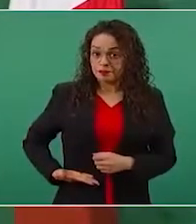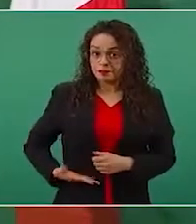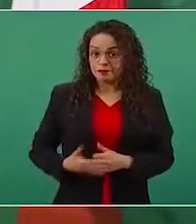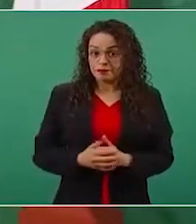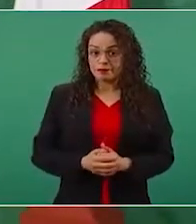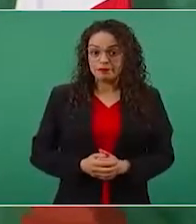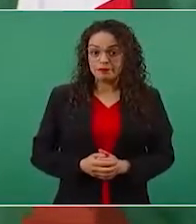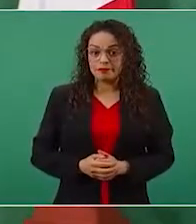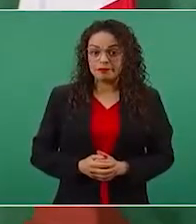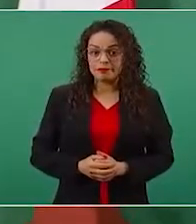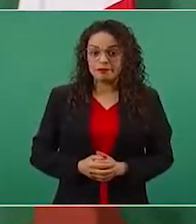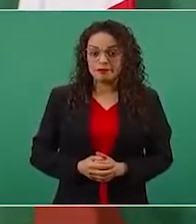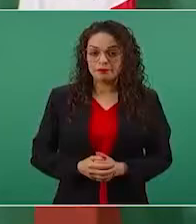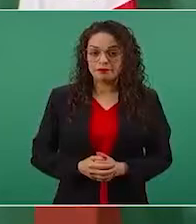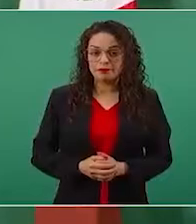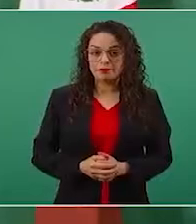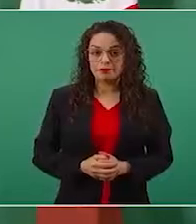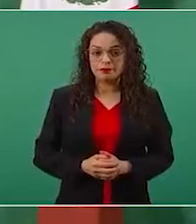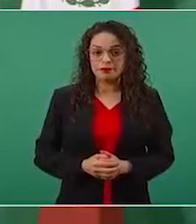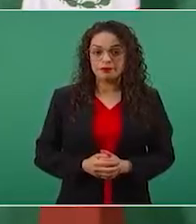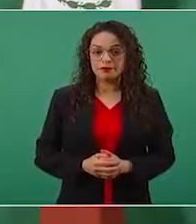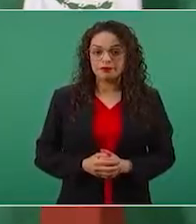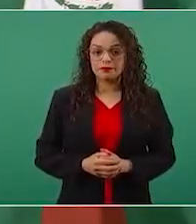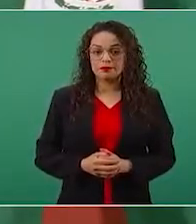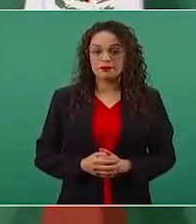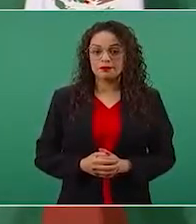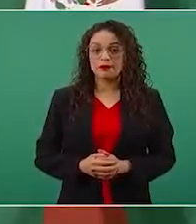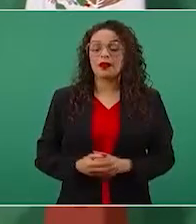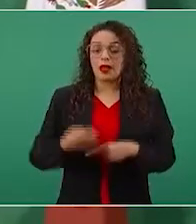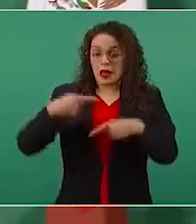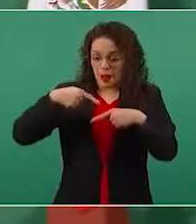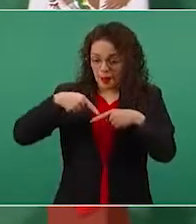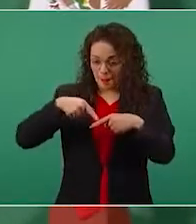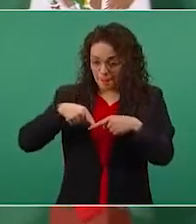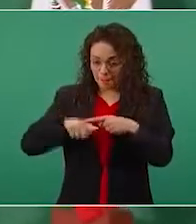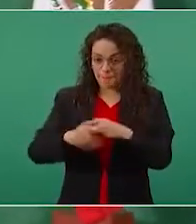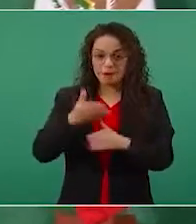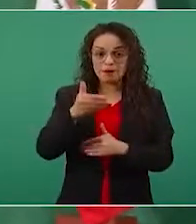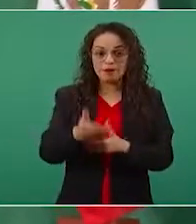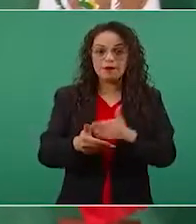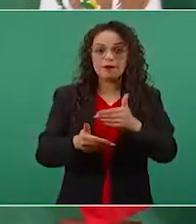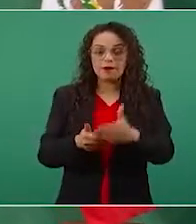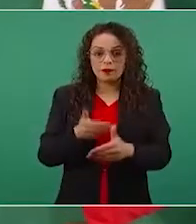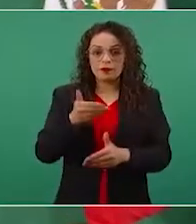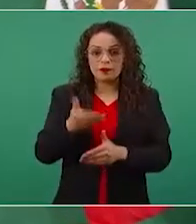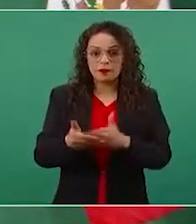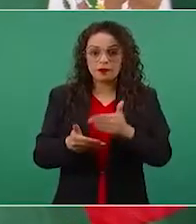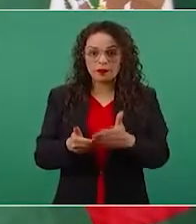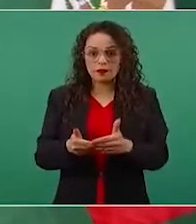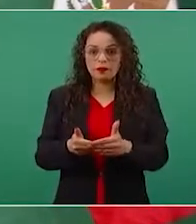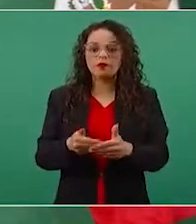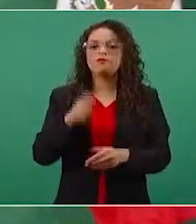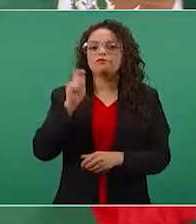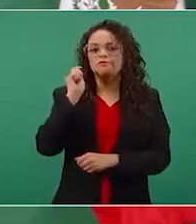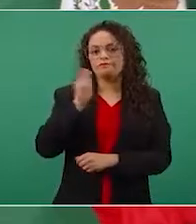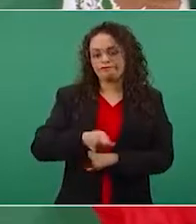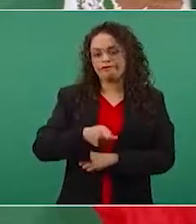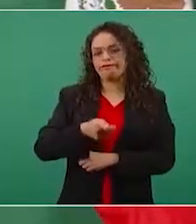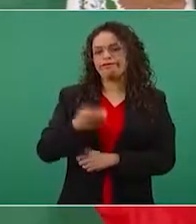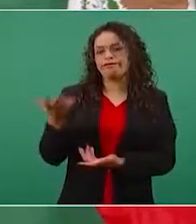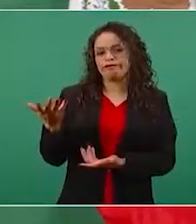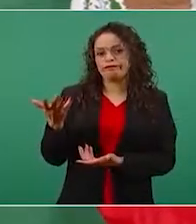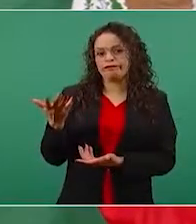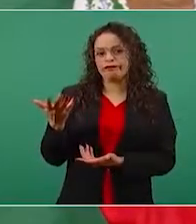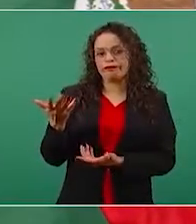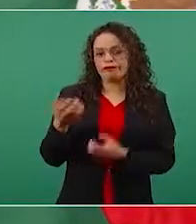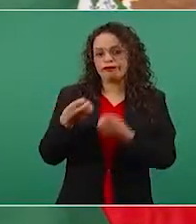empezamos a dar los primeros pasos y el fraude del 88 y el fraude